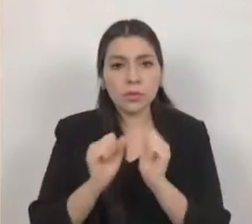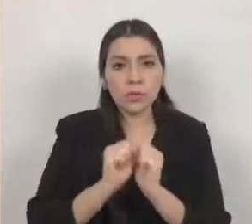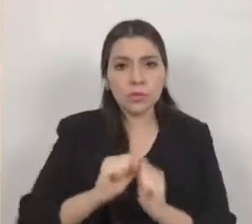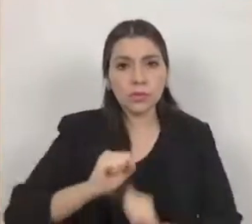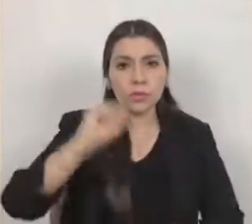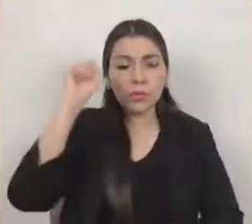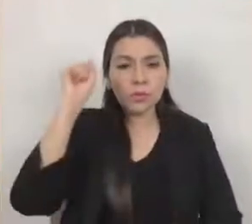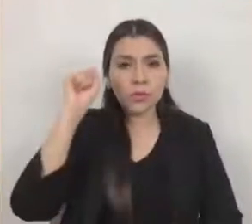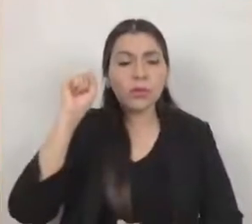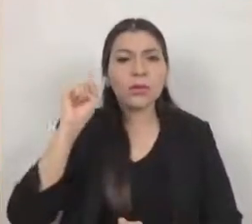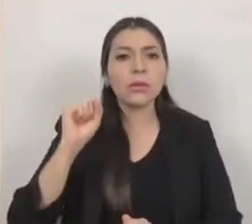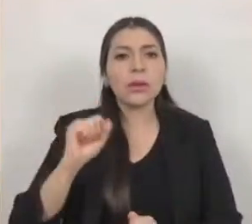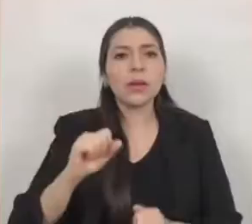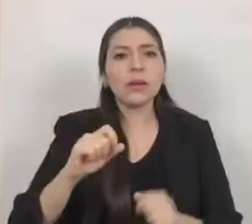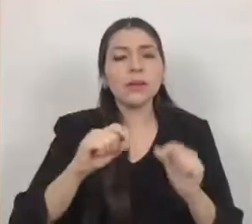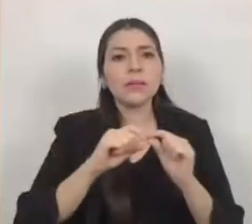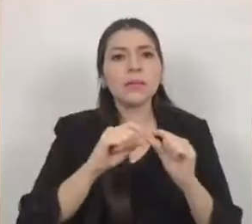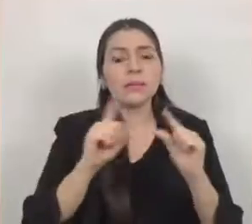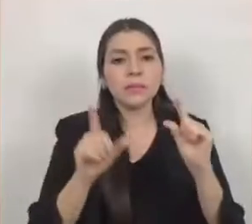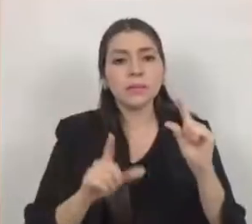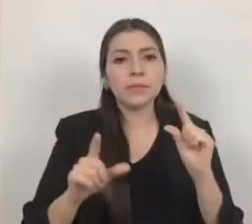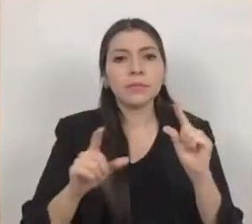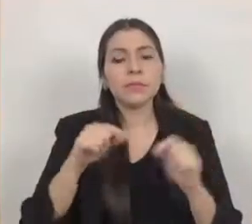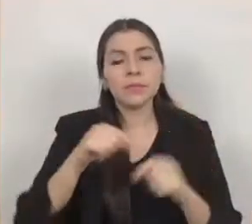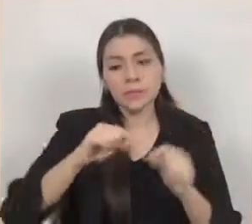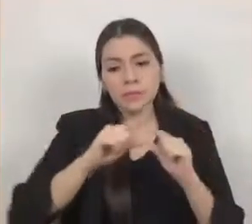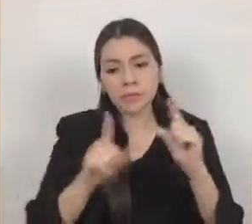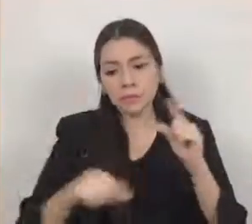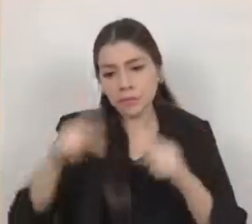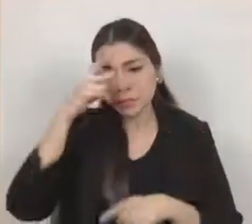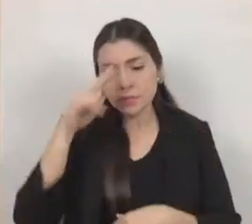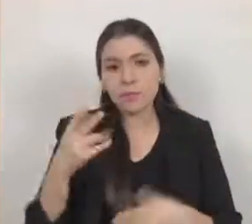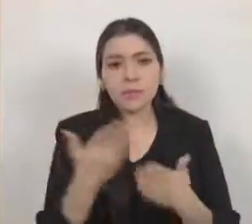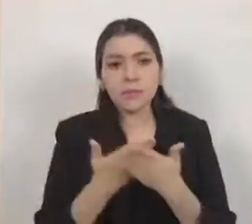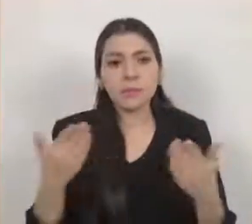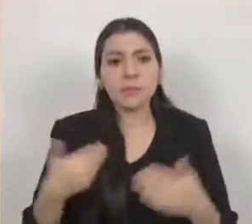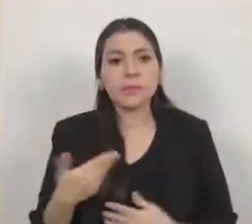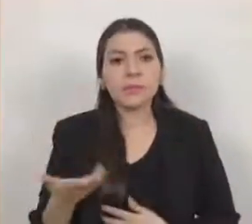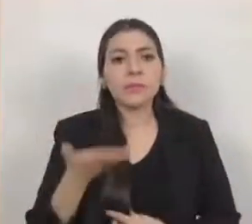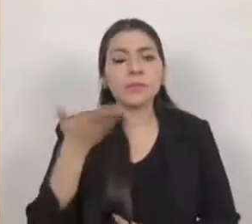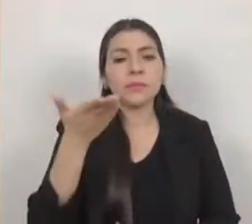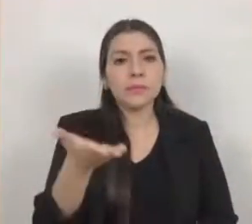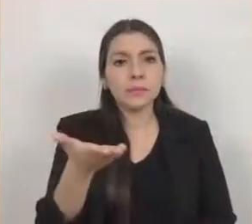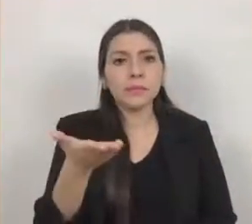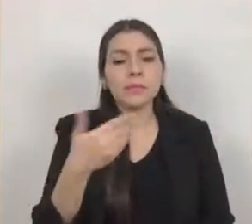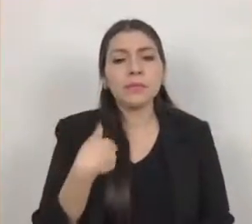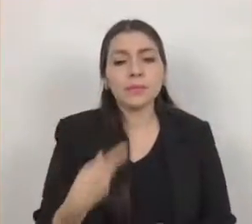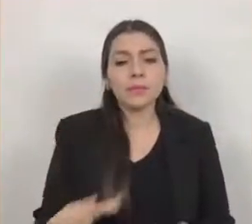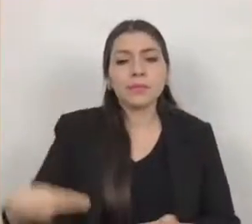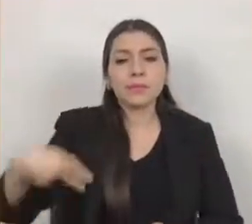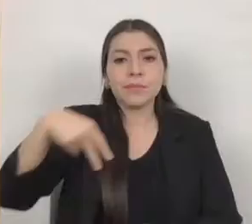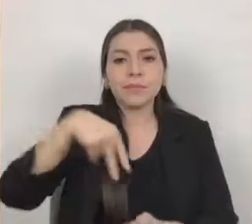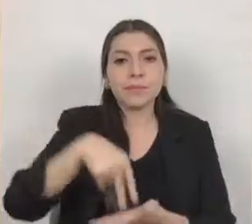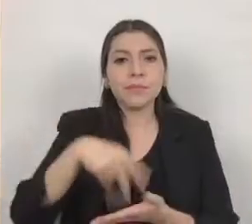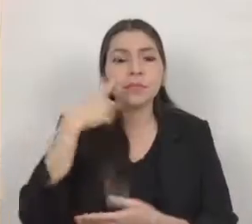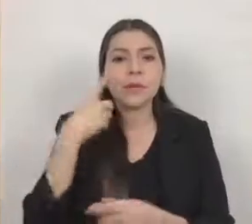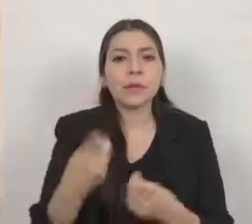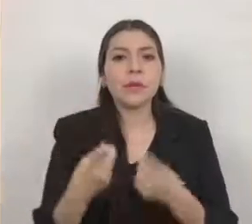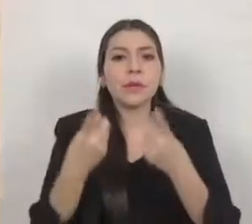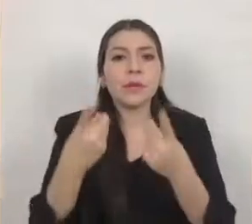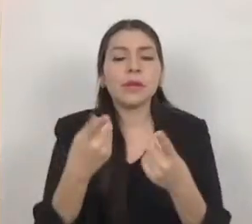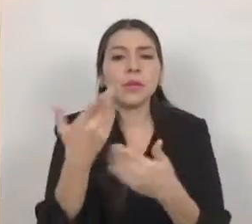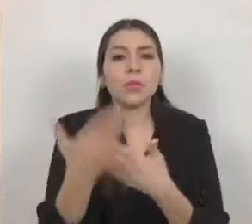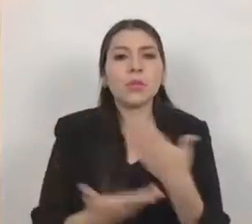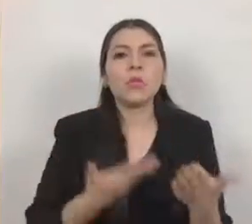soberano de méxico el día de hoy me dirijo a ustedes con la finalidad de presentar una iniciativa para